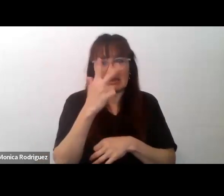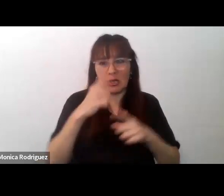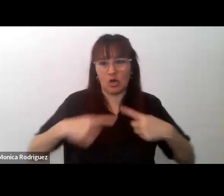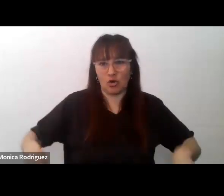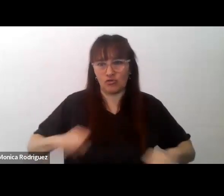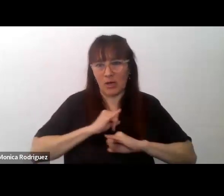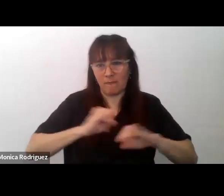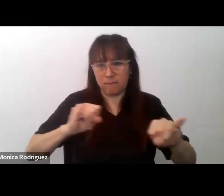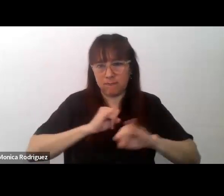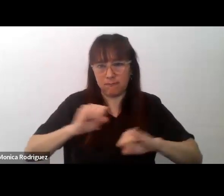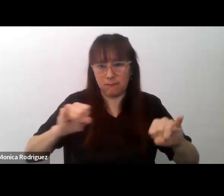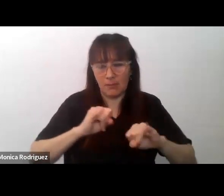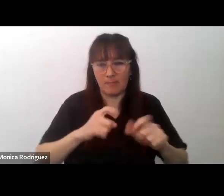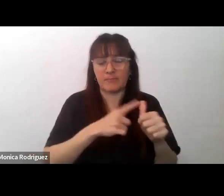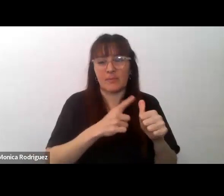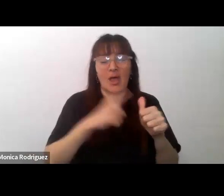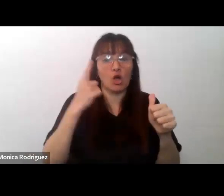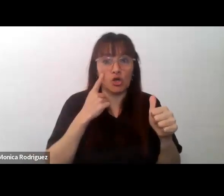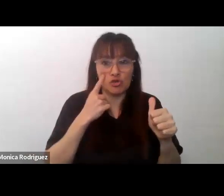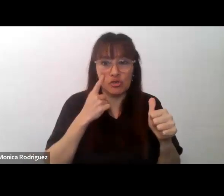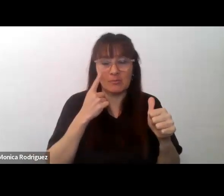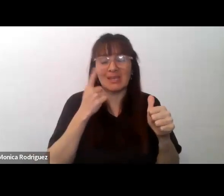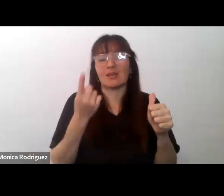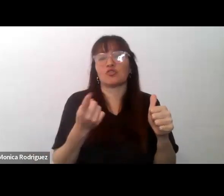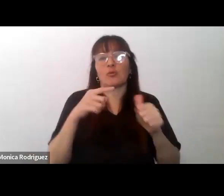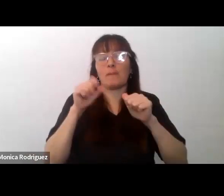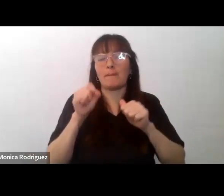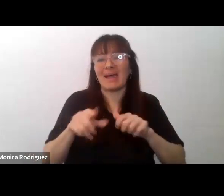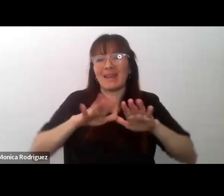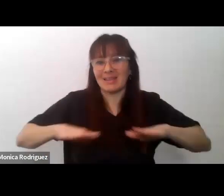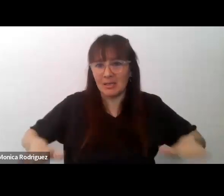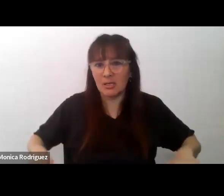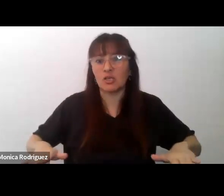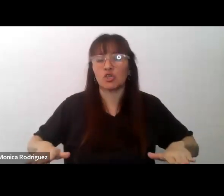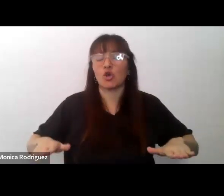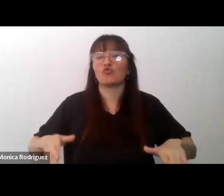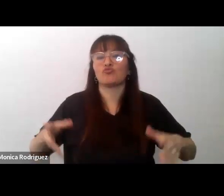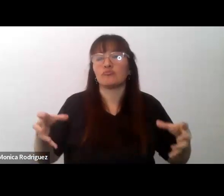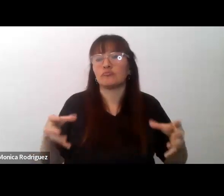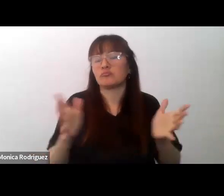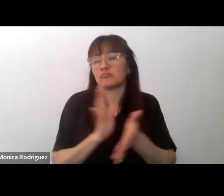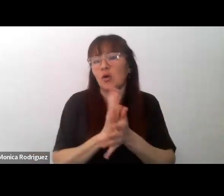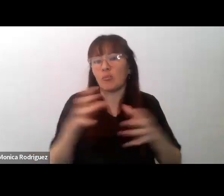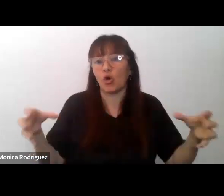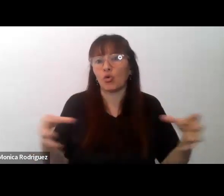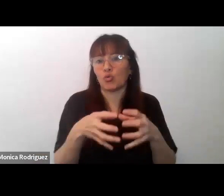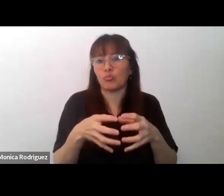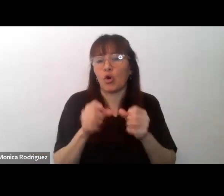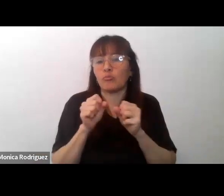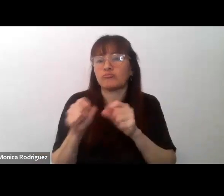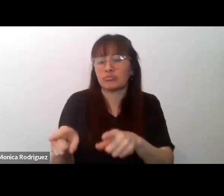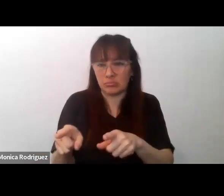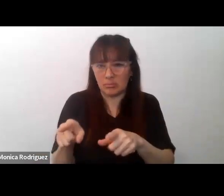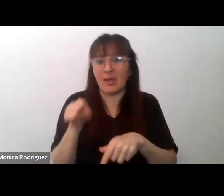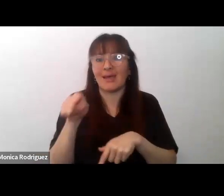lo cito saberes que inscriban al niño en un grupo de pertenencia que le permitan